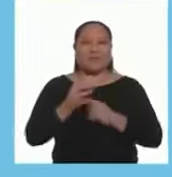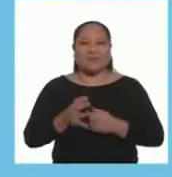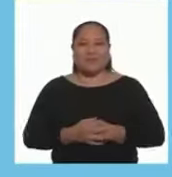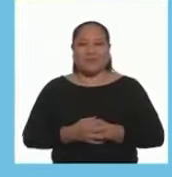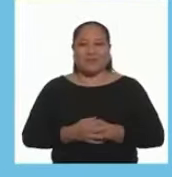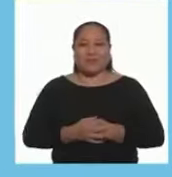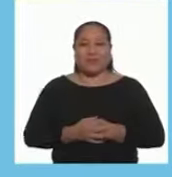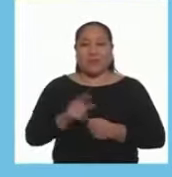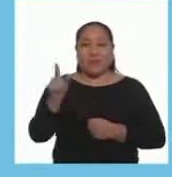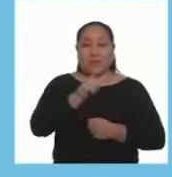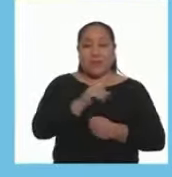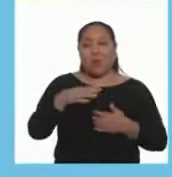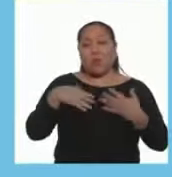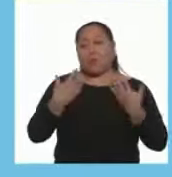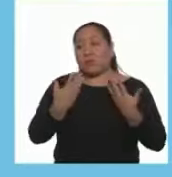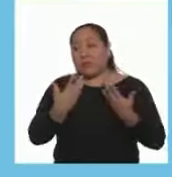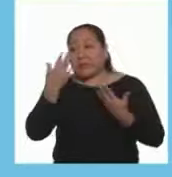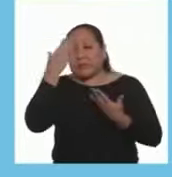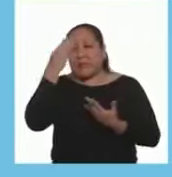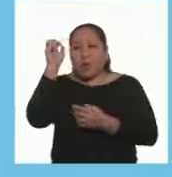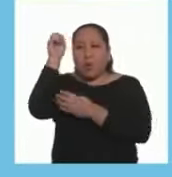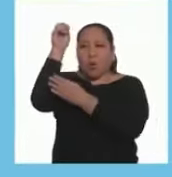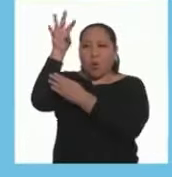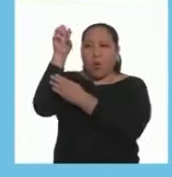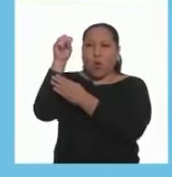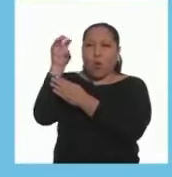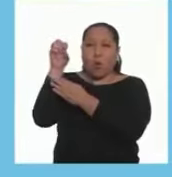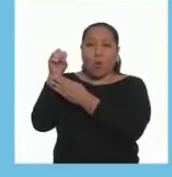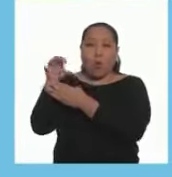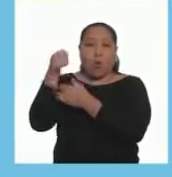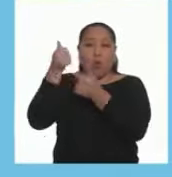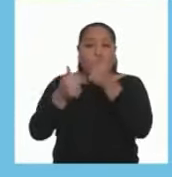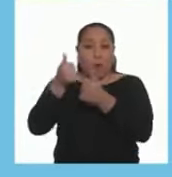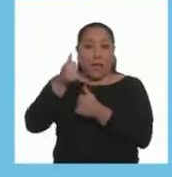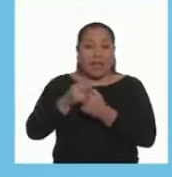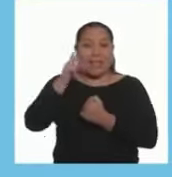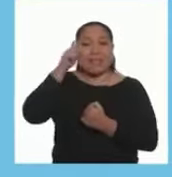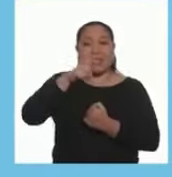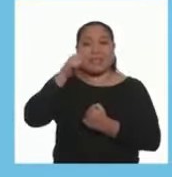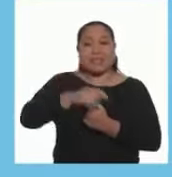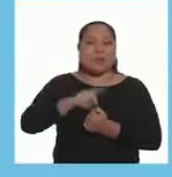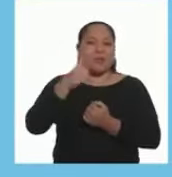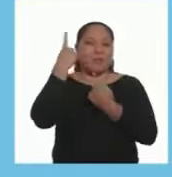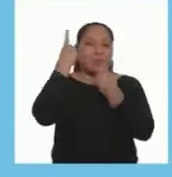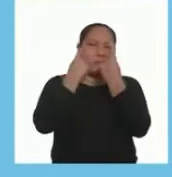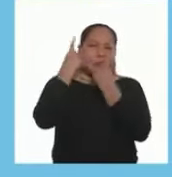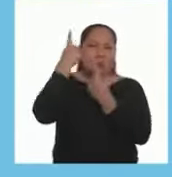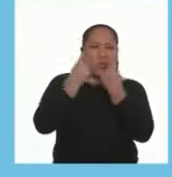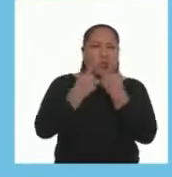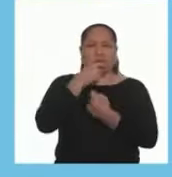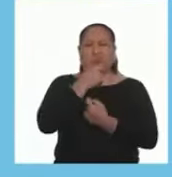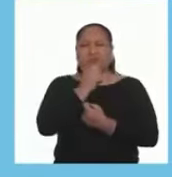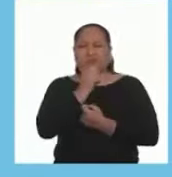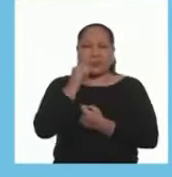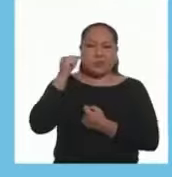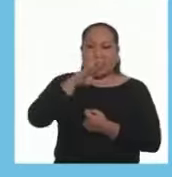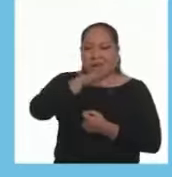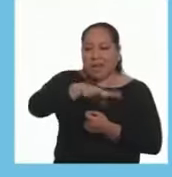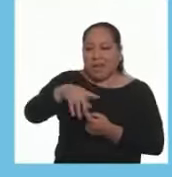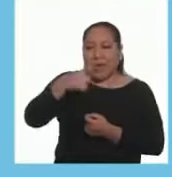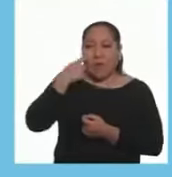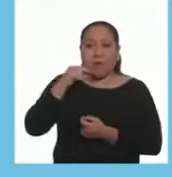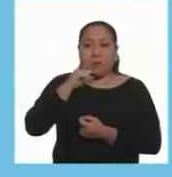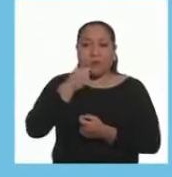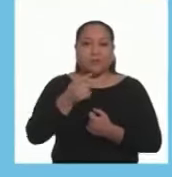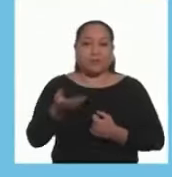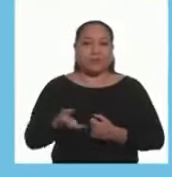Más logros Para que se puedan Ubicar en una luz Del semáforo Del progreso Es necesario Que se pregunten Lo